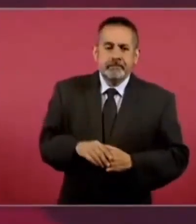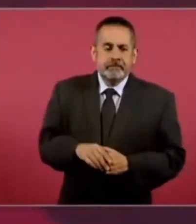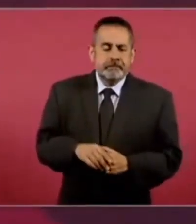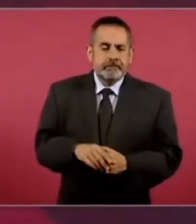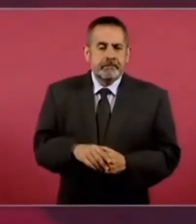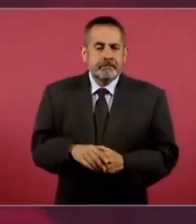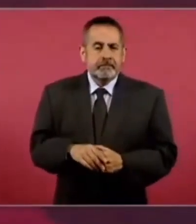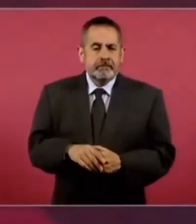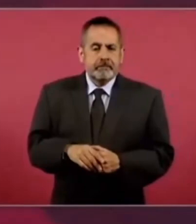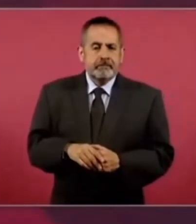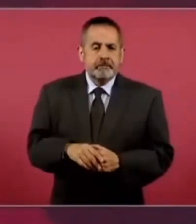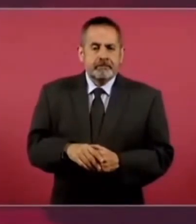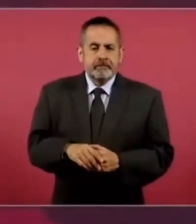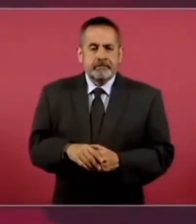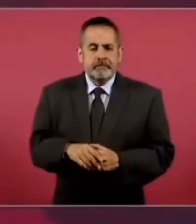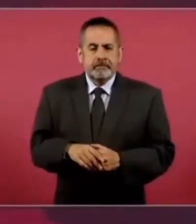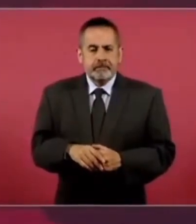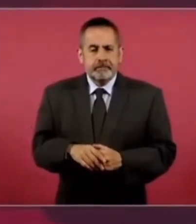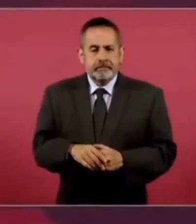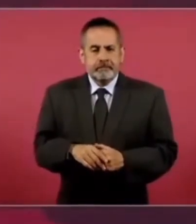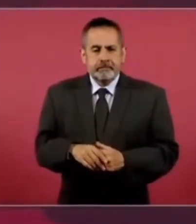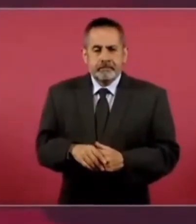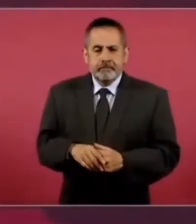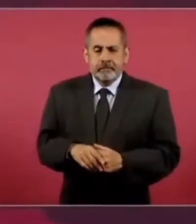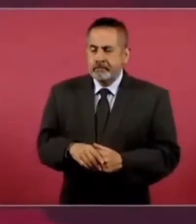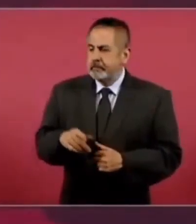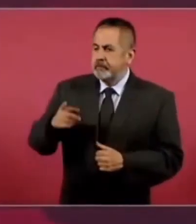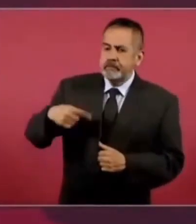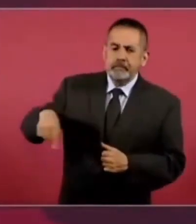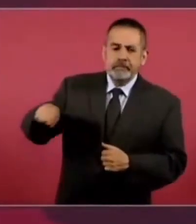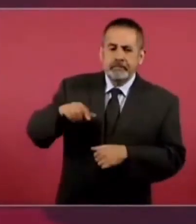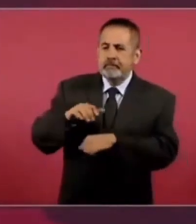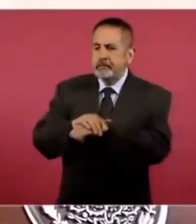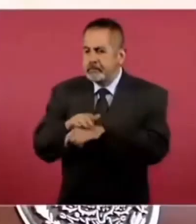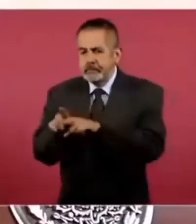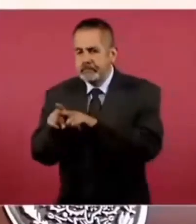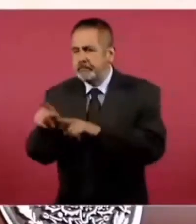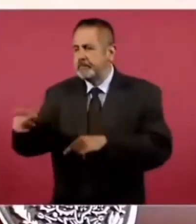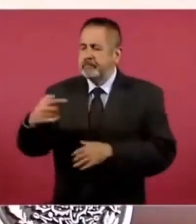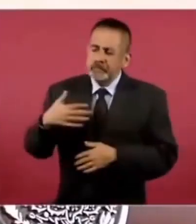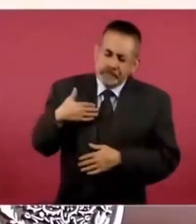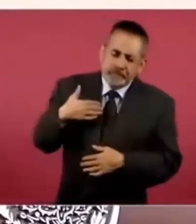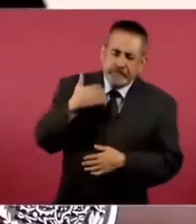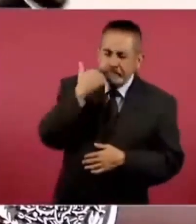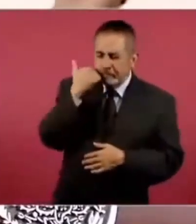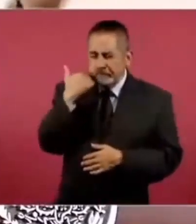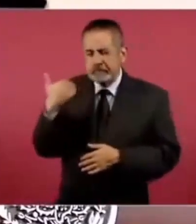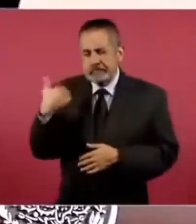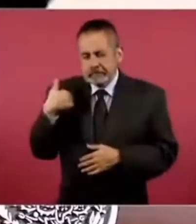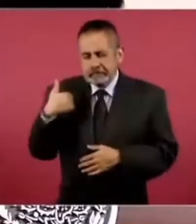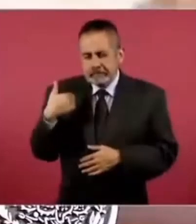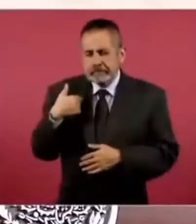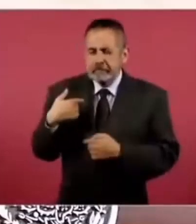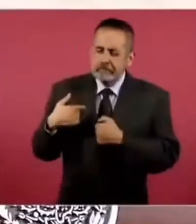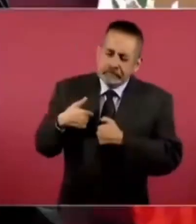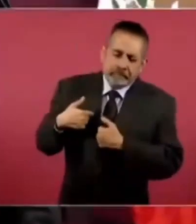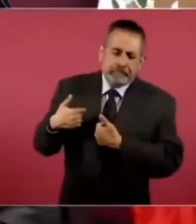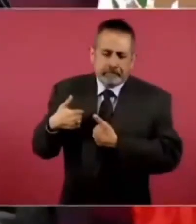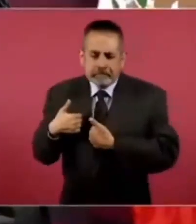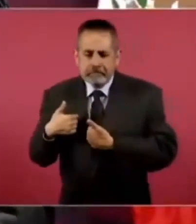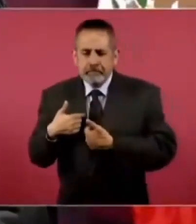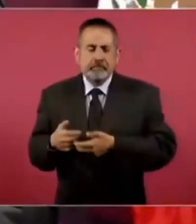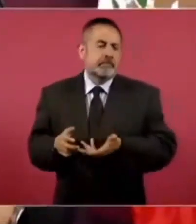mis hermanos, mis amigos, ¿no?, a decirme, este, es que